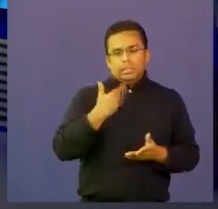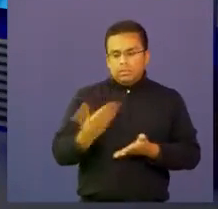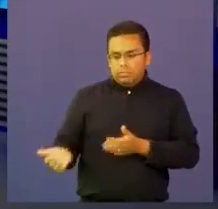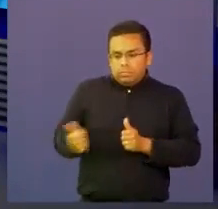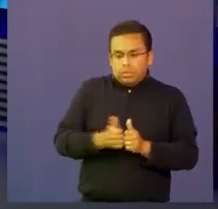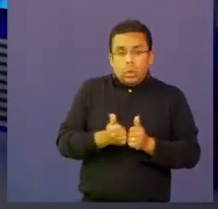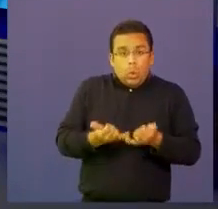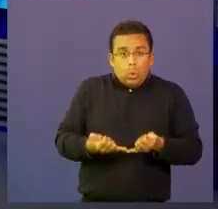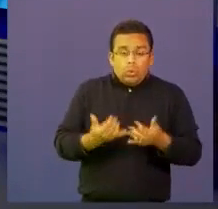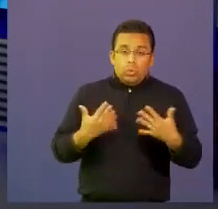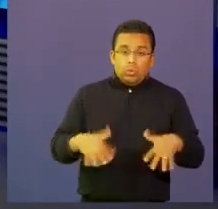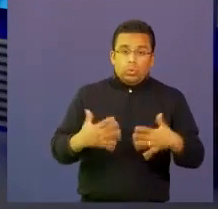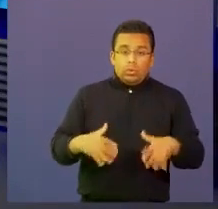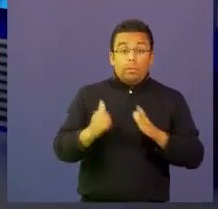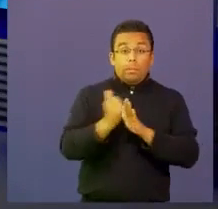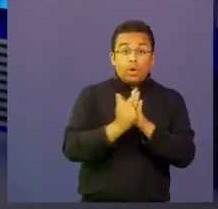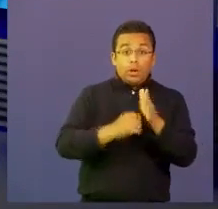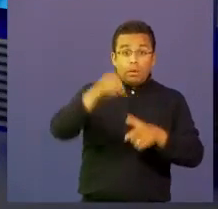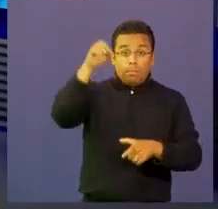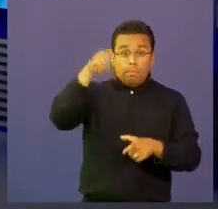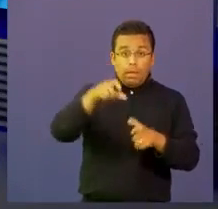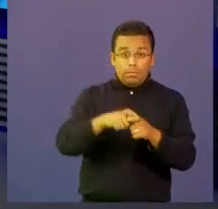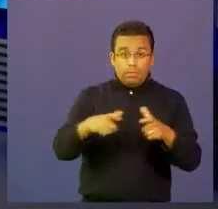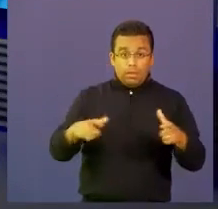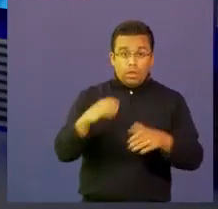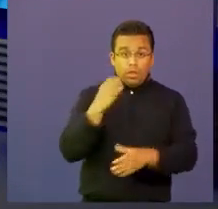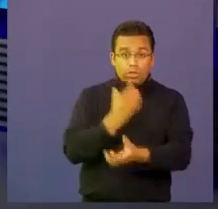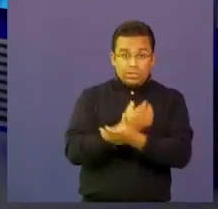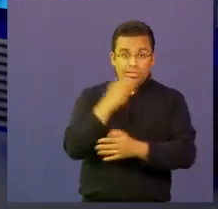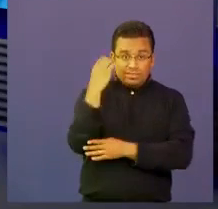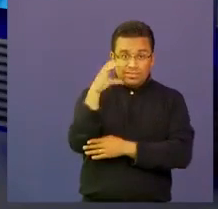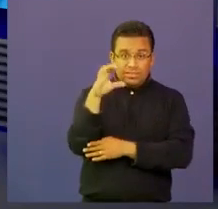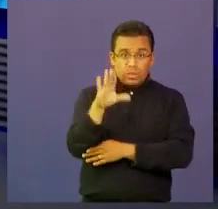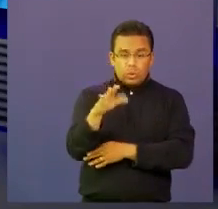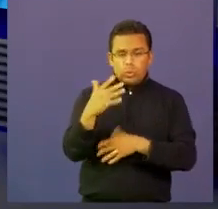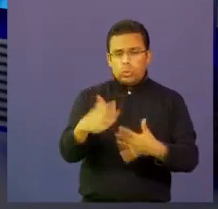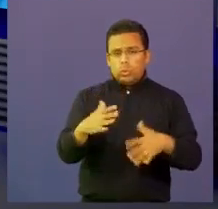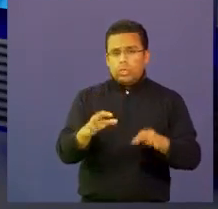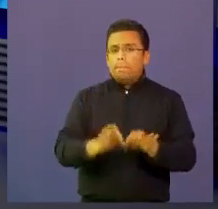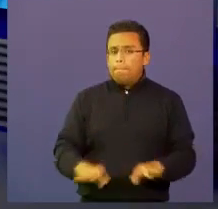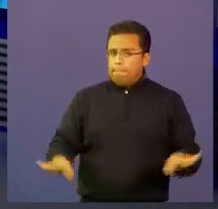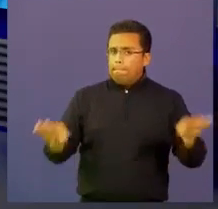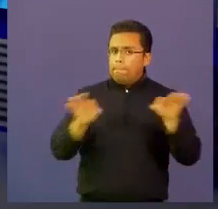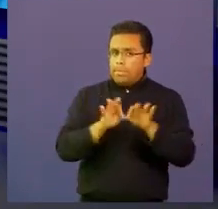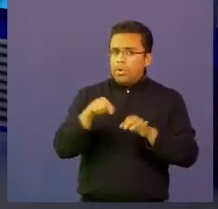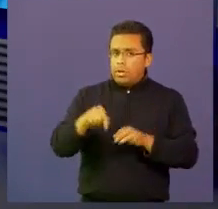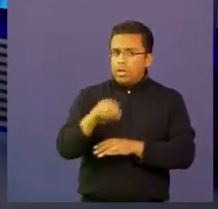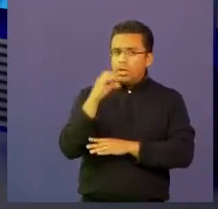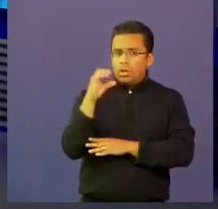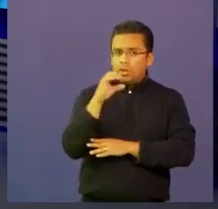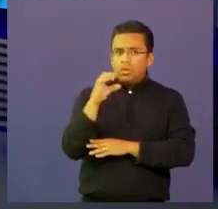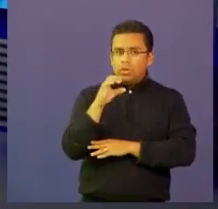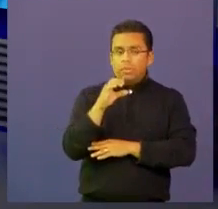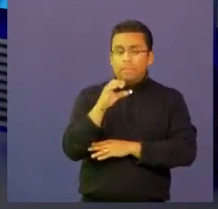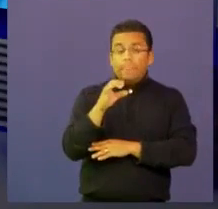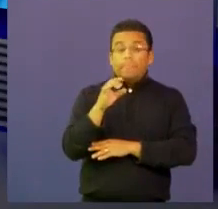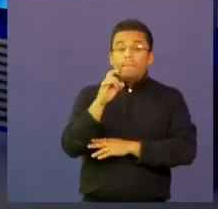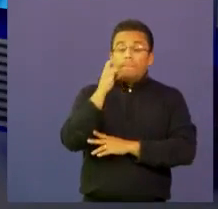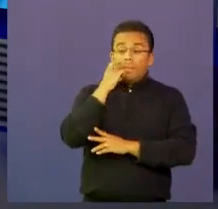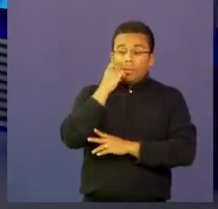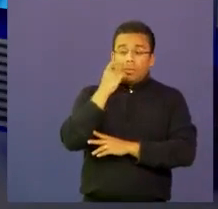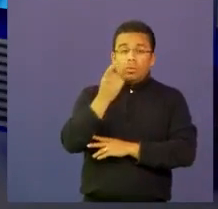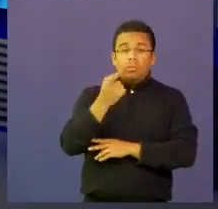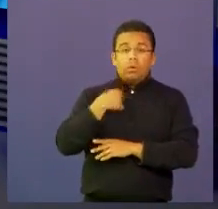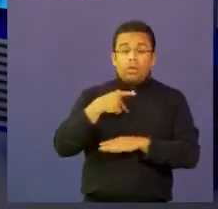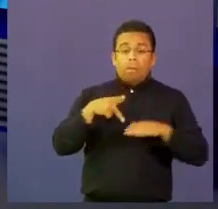programa Ondas es fundamental para la educación de este país, y porque si no seguimos promulgando la ciencia, y no